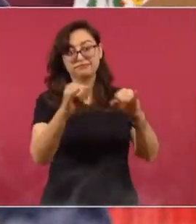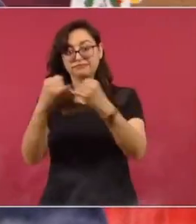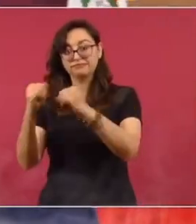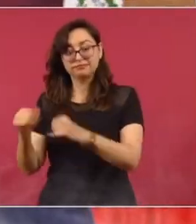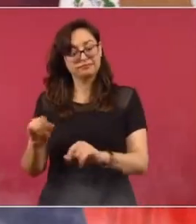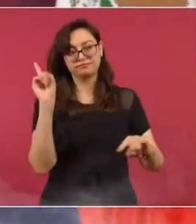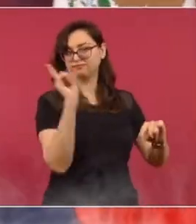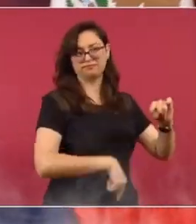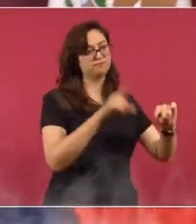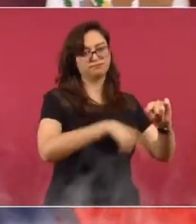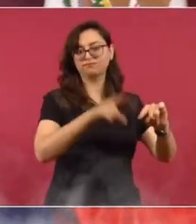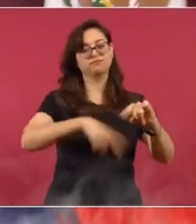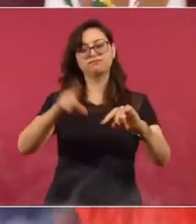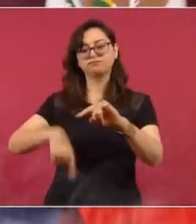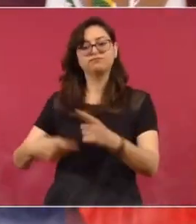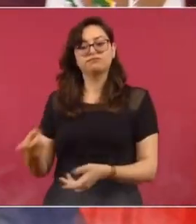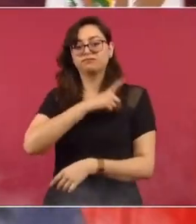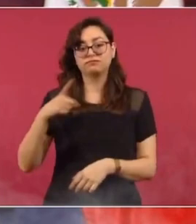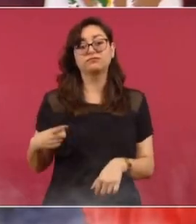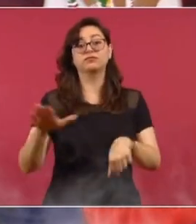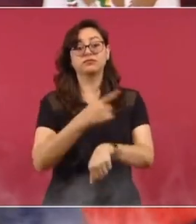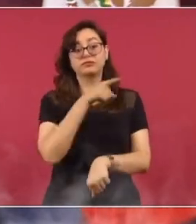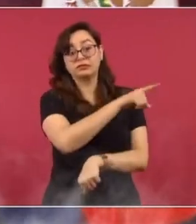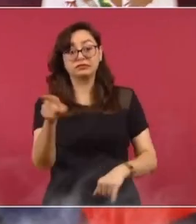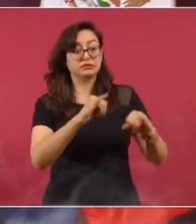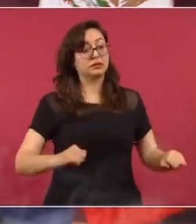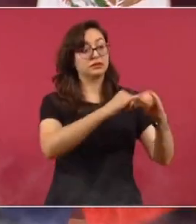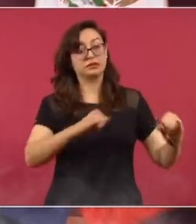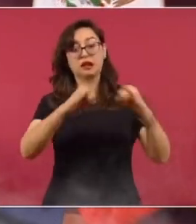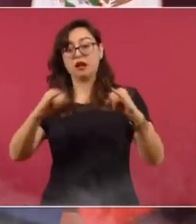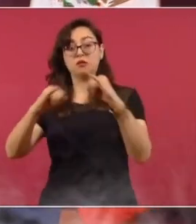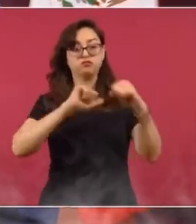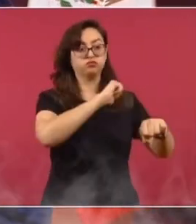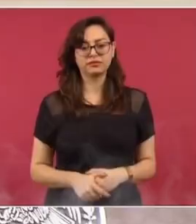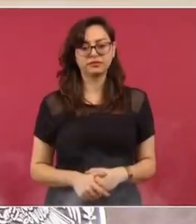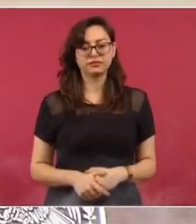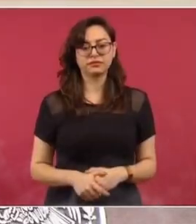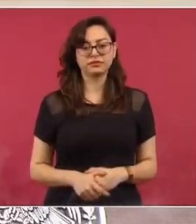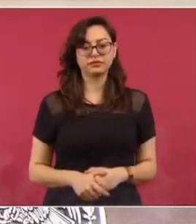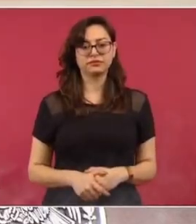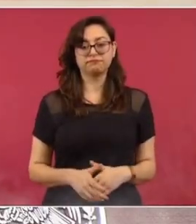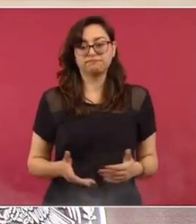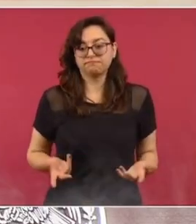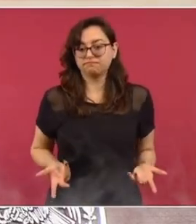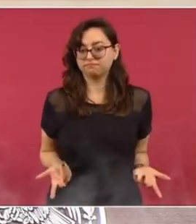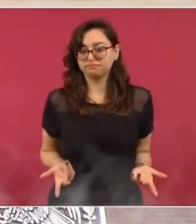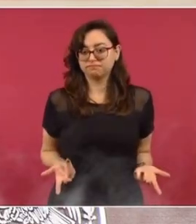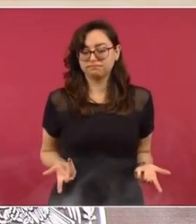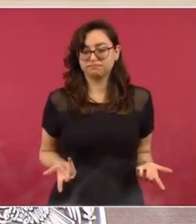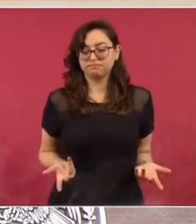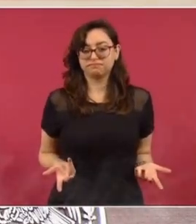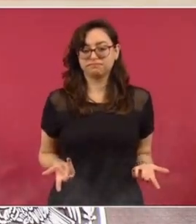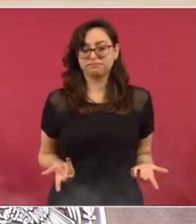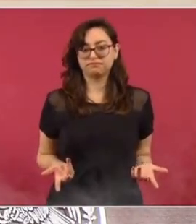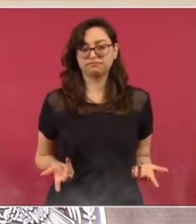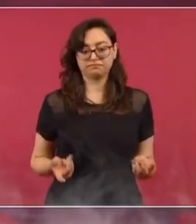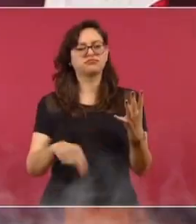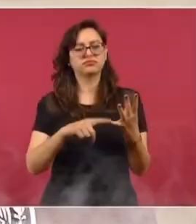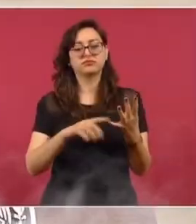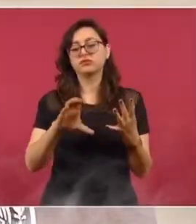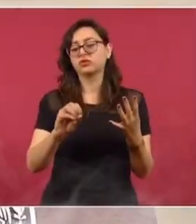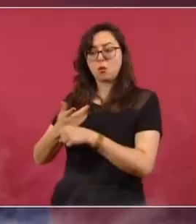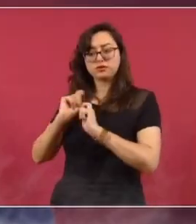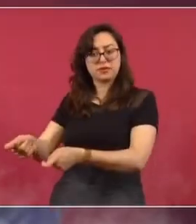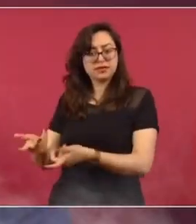crearon en la época del saqueo y de la corrupción. Que el IFETEL. Entonces, la transparencia,